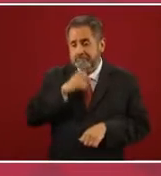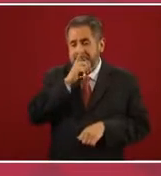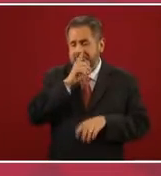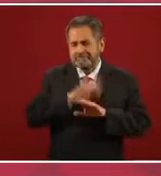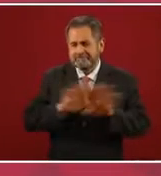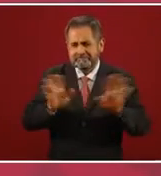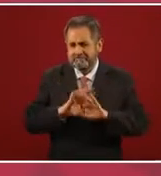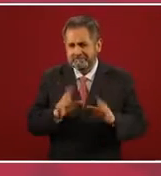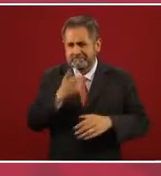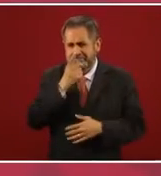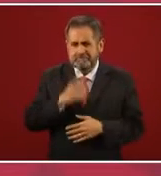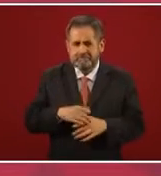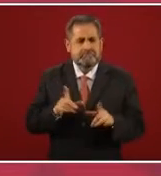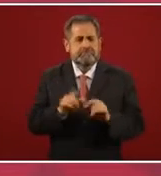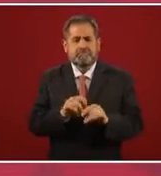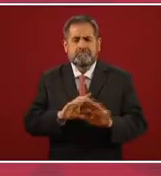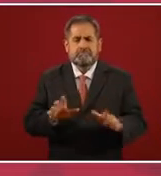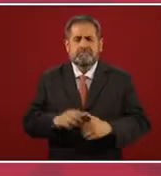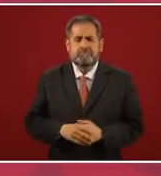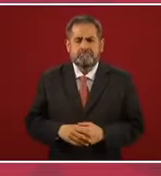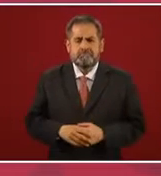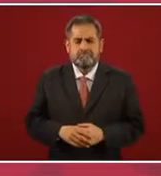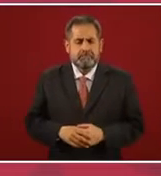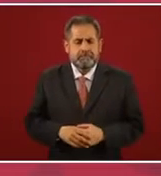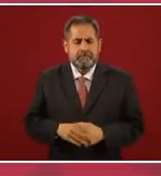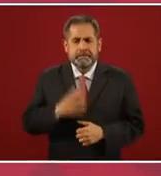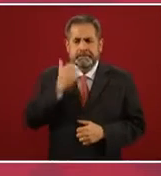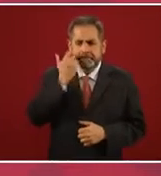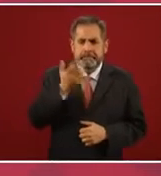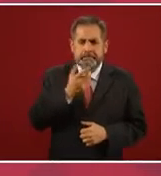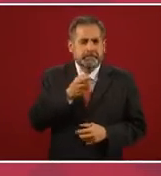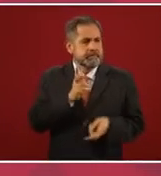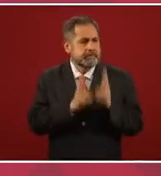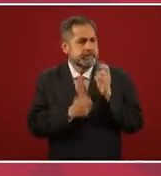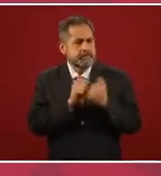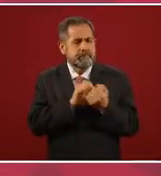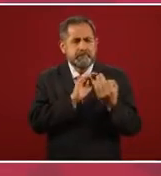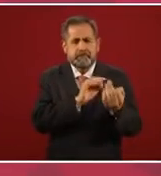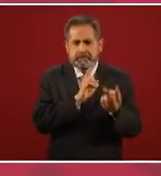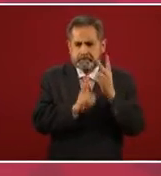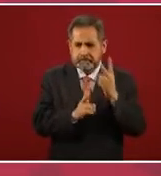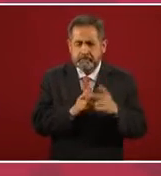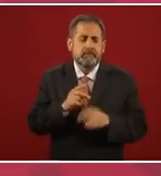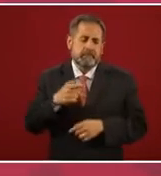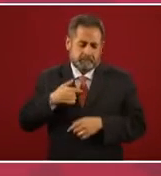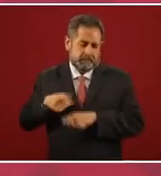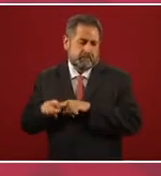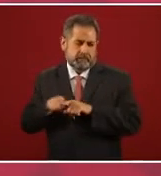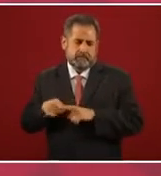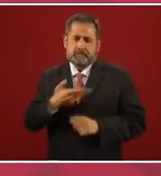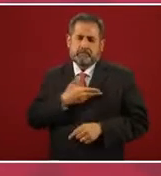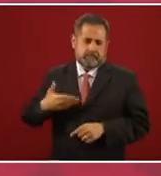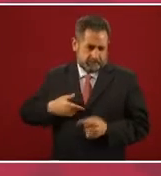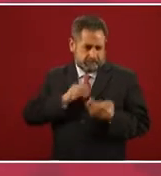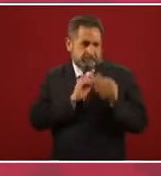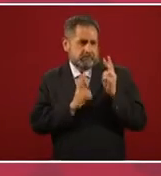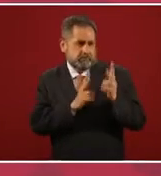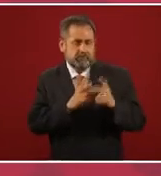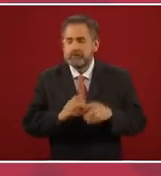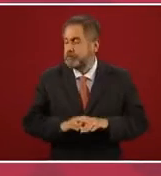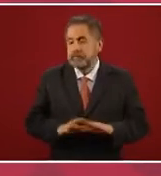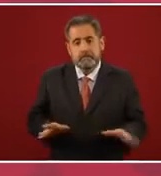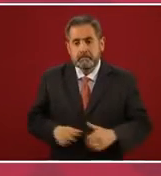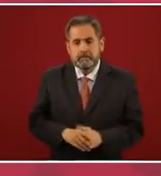no me dijo nada más, quería una entrevista con